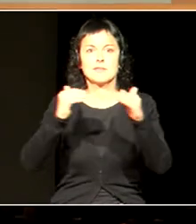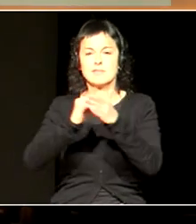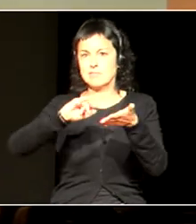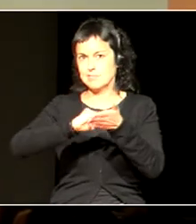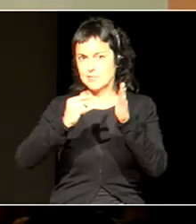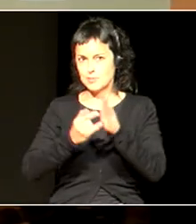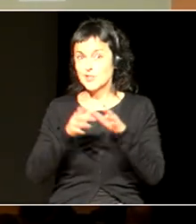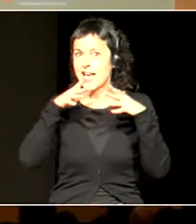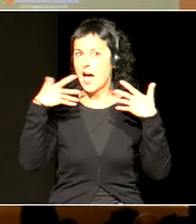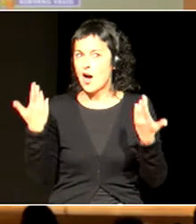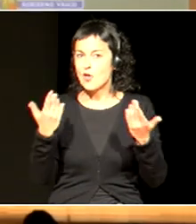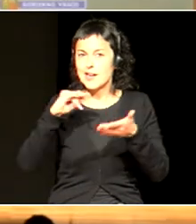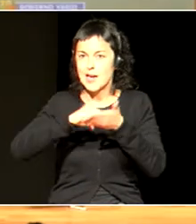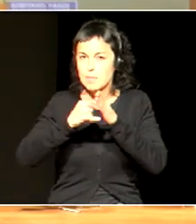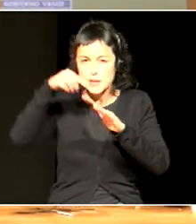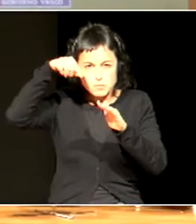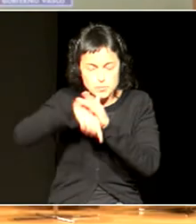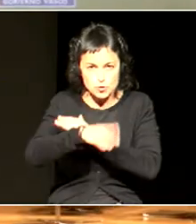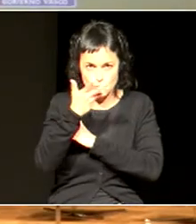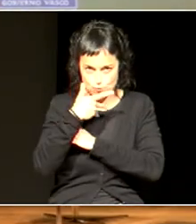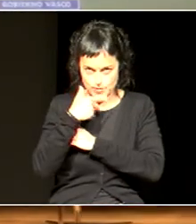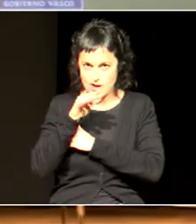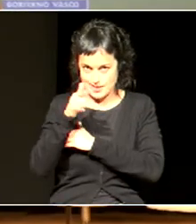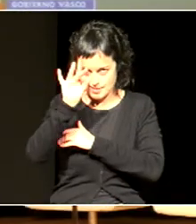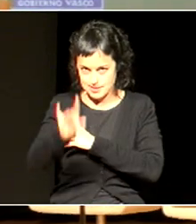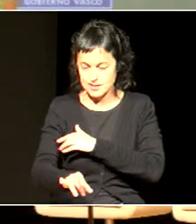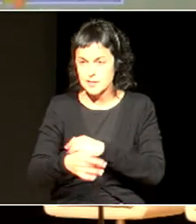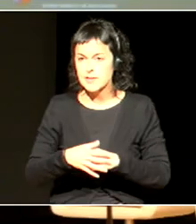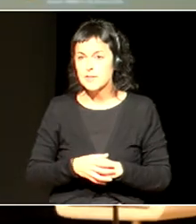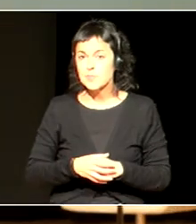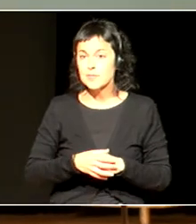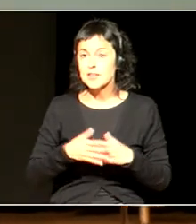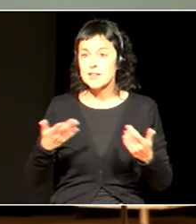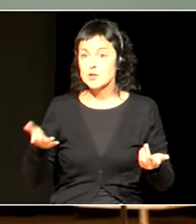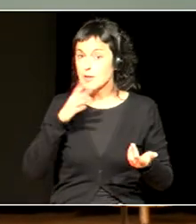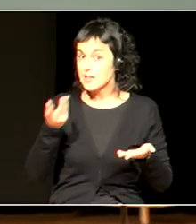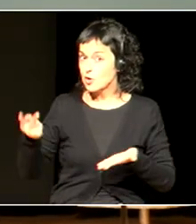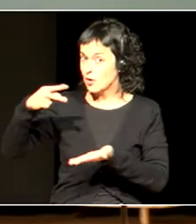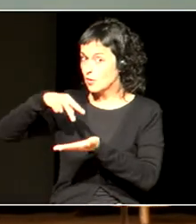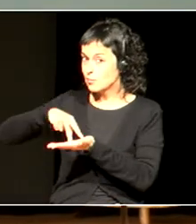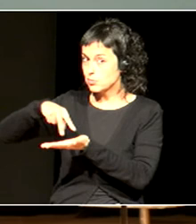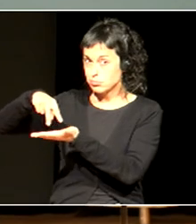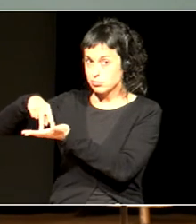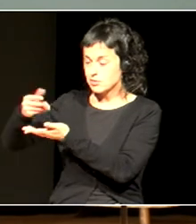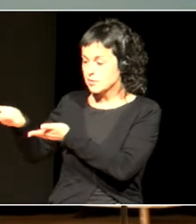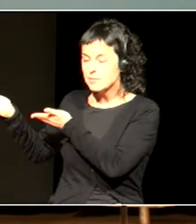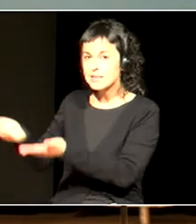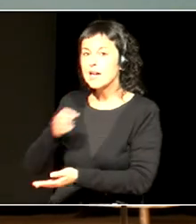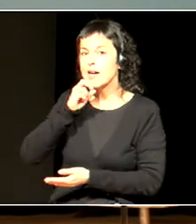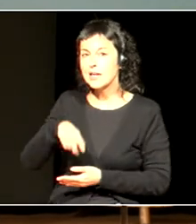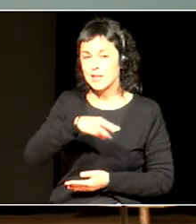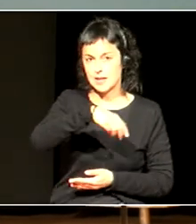horren nondik norakoak ezagutzera oran bai eta horretarako ez denatu kionetara gombidatuko ditugu Maite